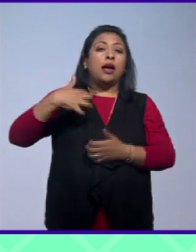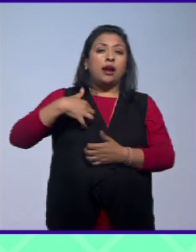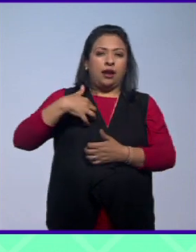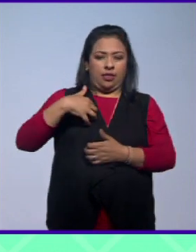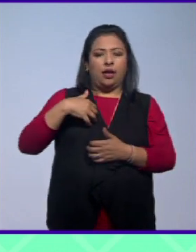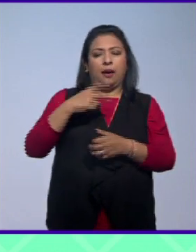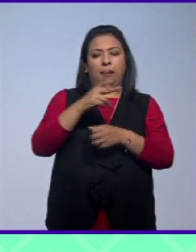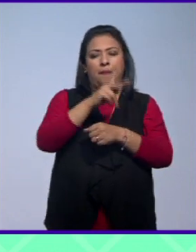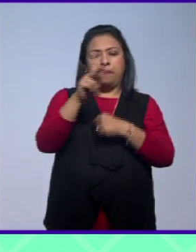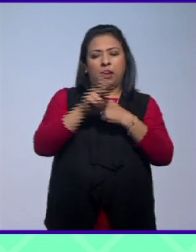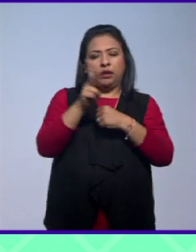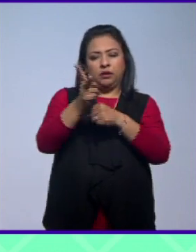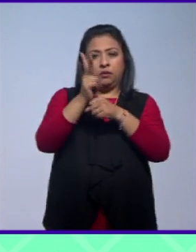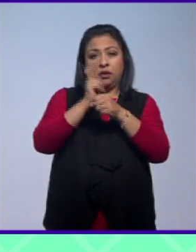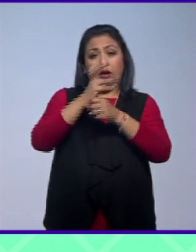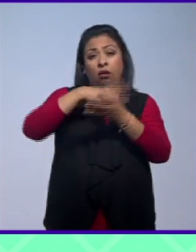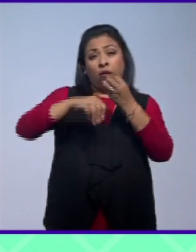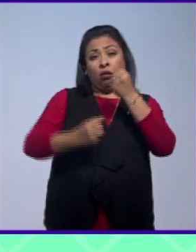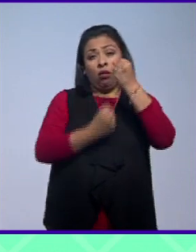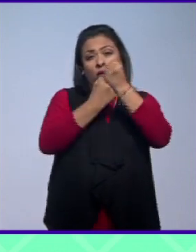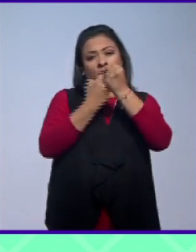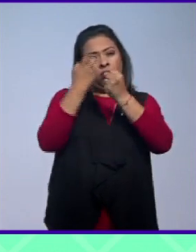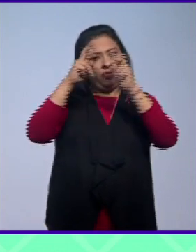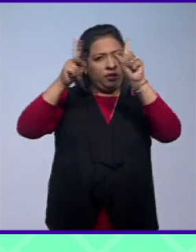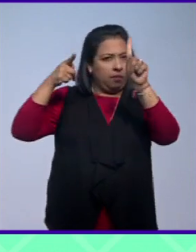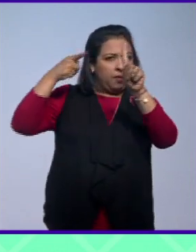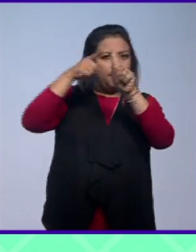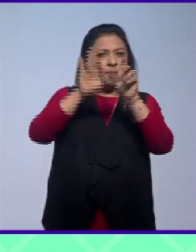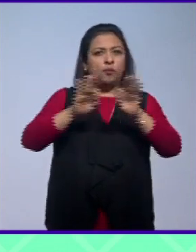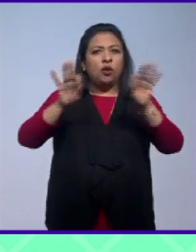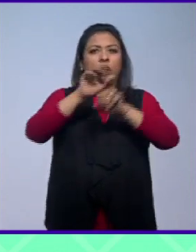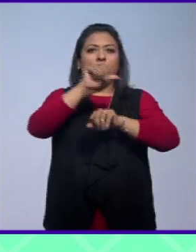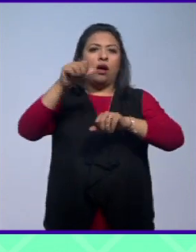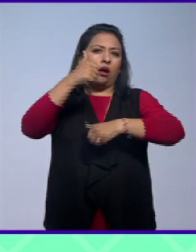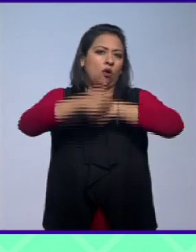y con movilidad sustentable como tema central de la competencia.